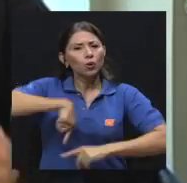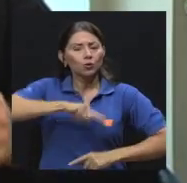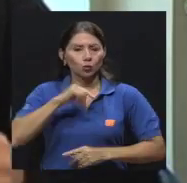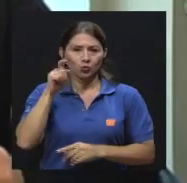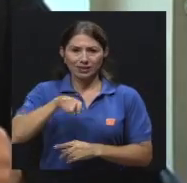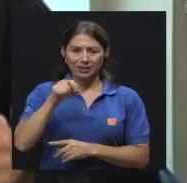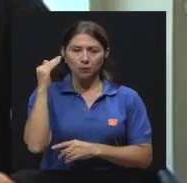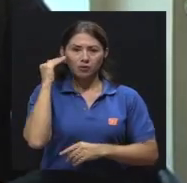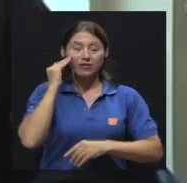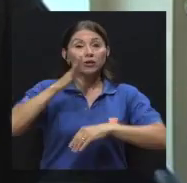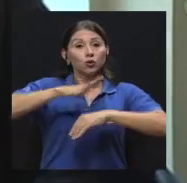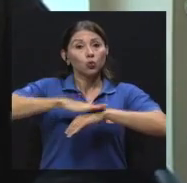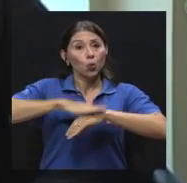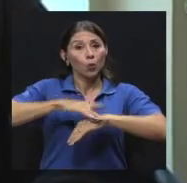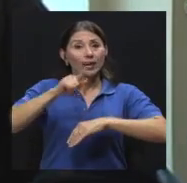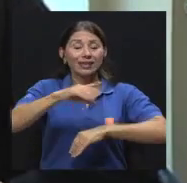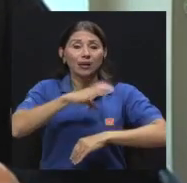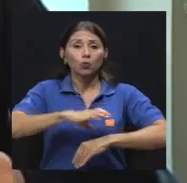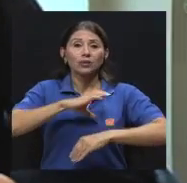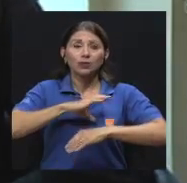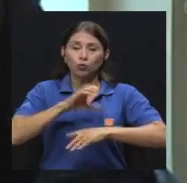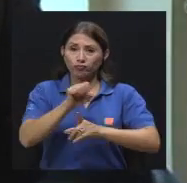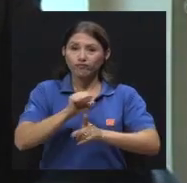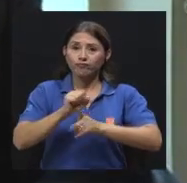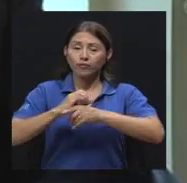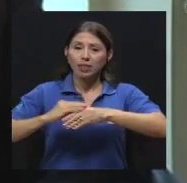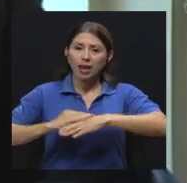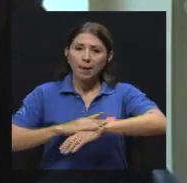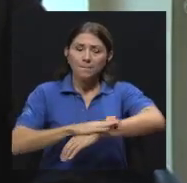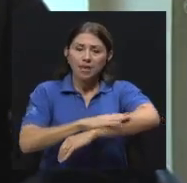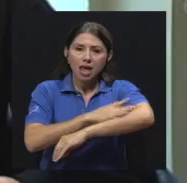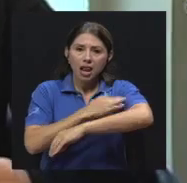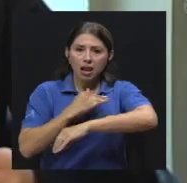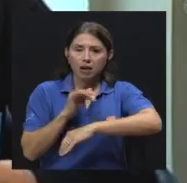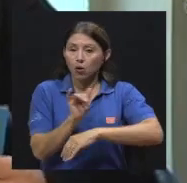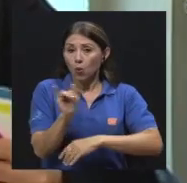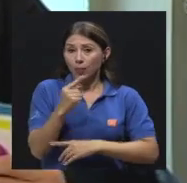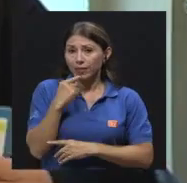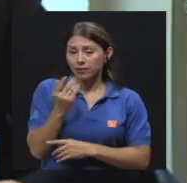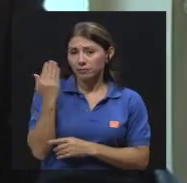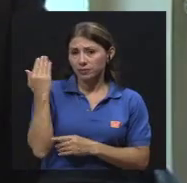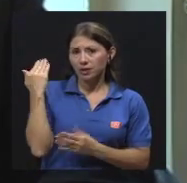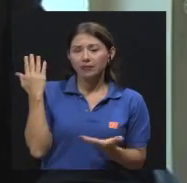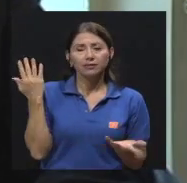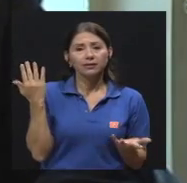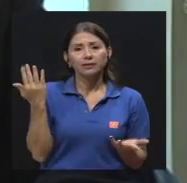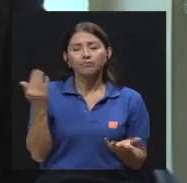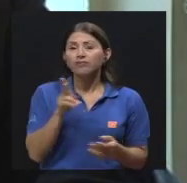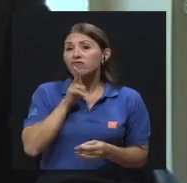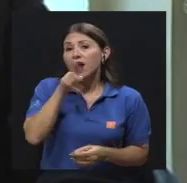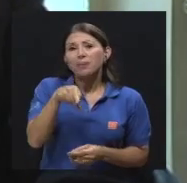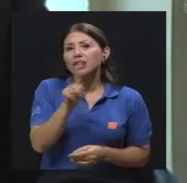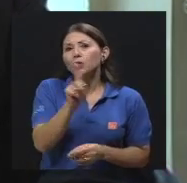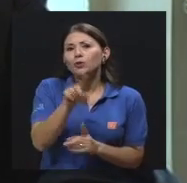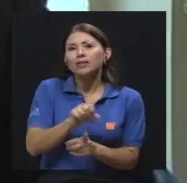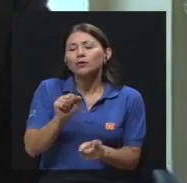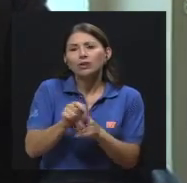necesitamos saber respecto a esta condición de la piel que como bien comentábamos, pues si bien en términos generales no es grave,